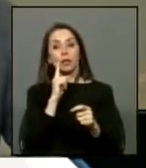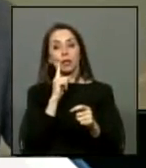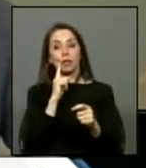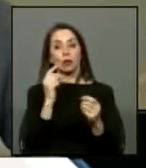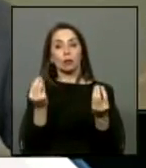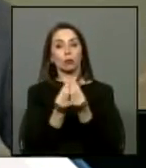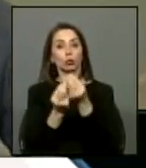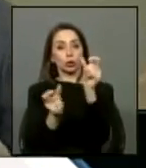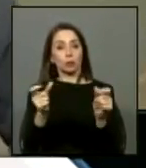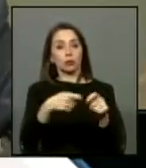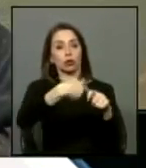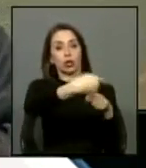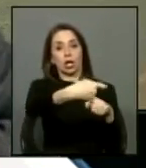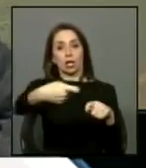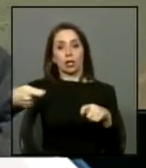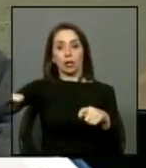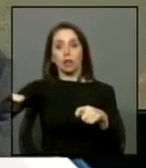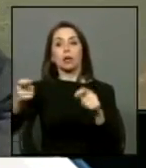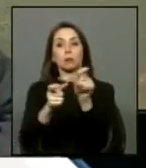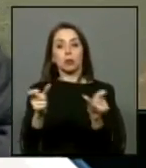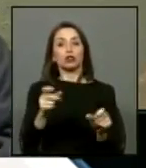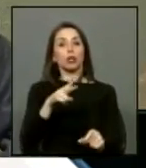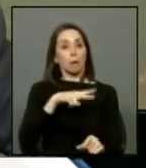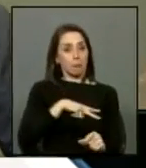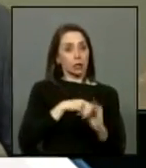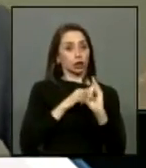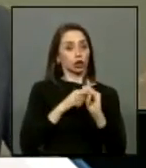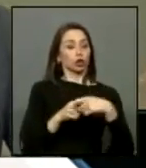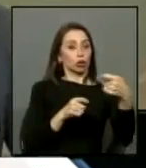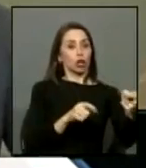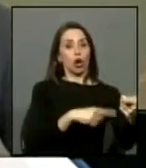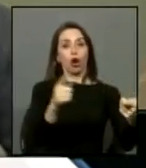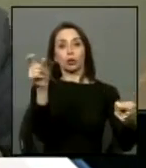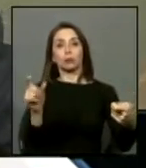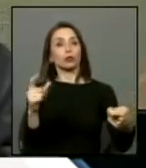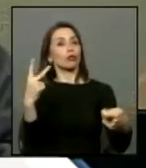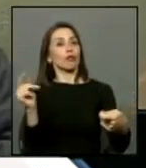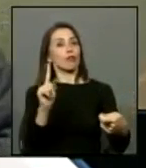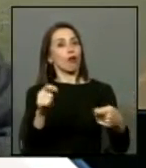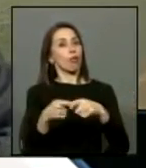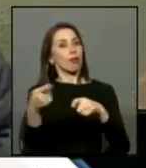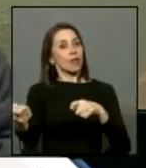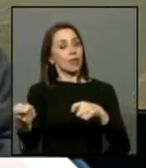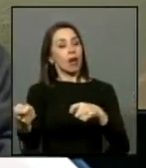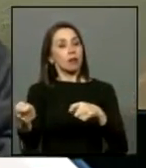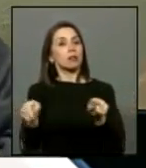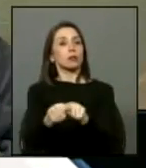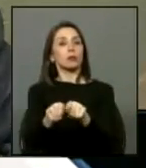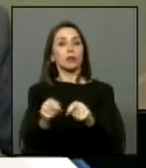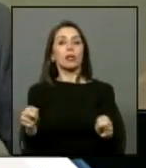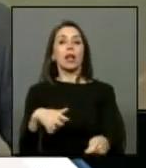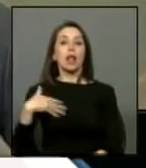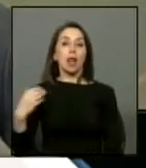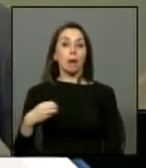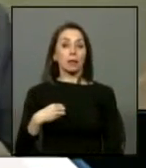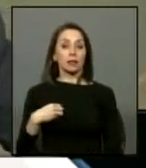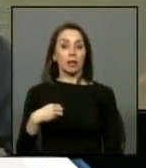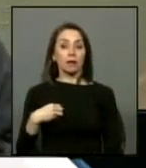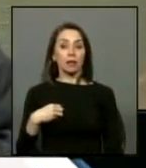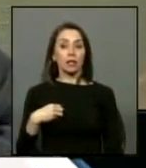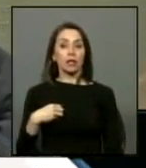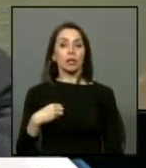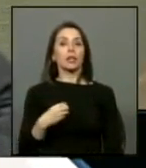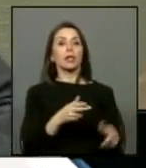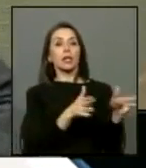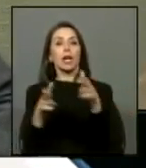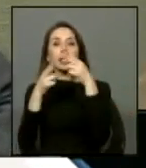mucha gente mucha gente que lo merece y mucha gente que no lo merece lamentablemente lamentablemente lo van a recibir